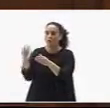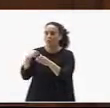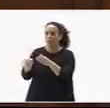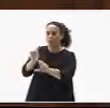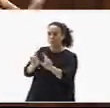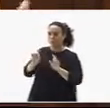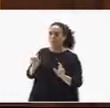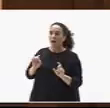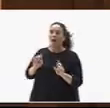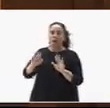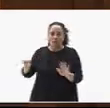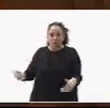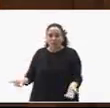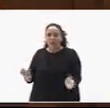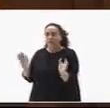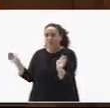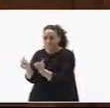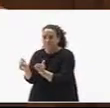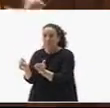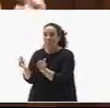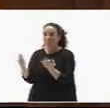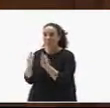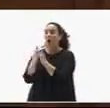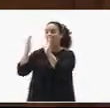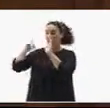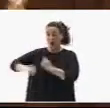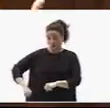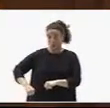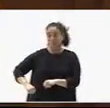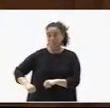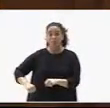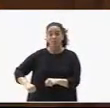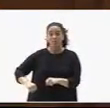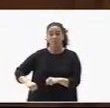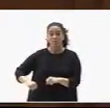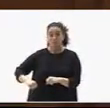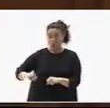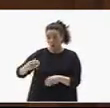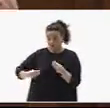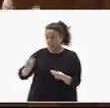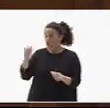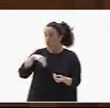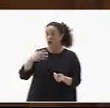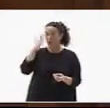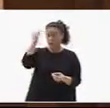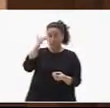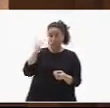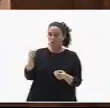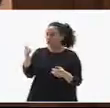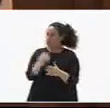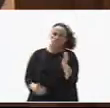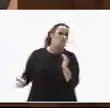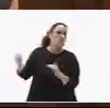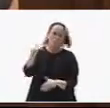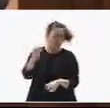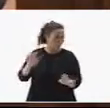ponernos de acuerdo en una cosa, que ha superado usted todas nuestras expectativas, eso sí, todas